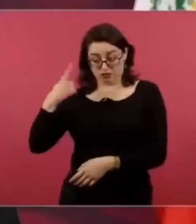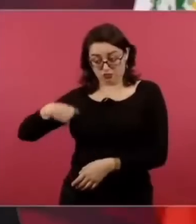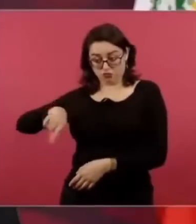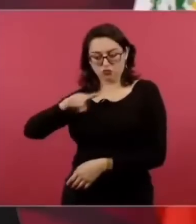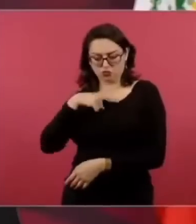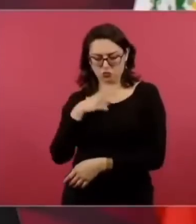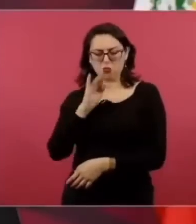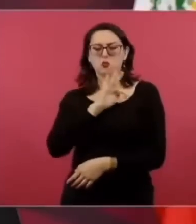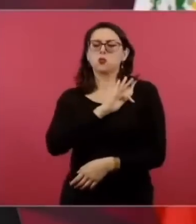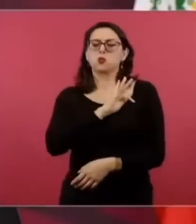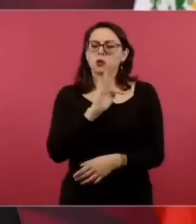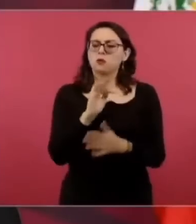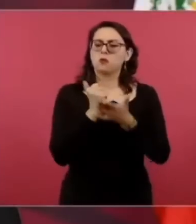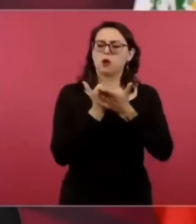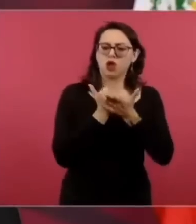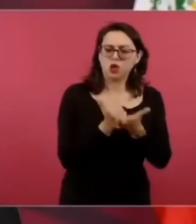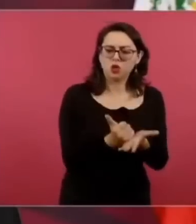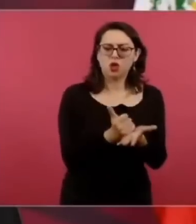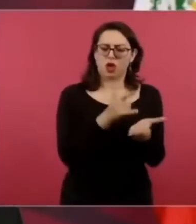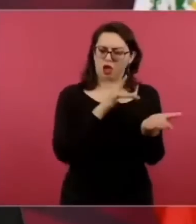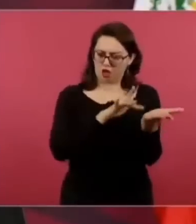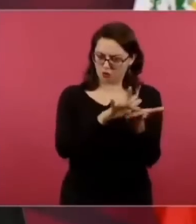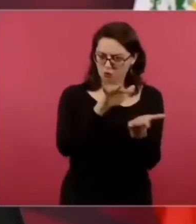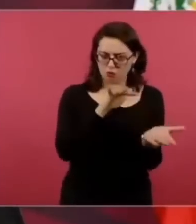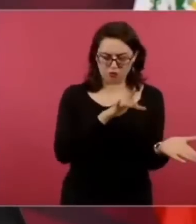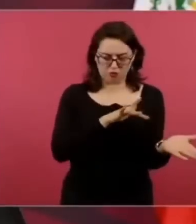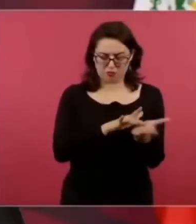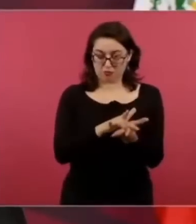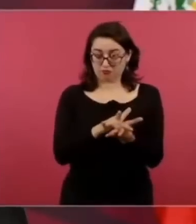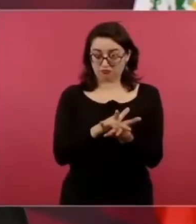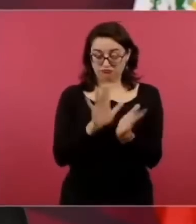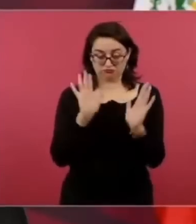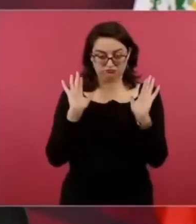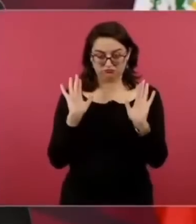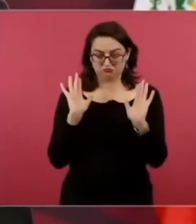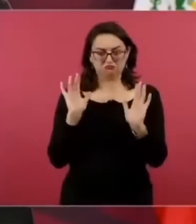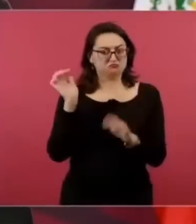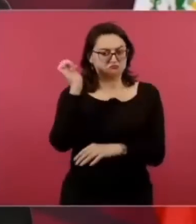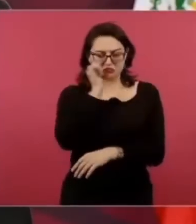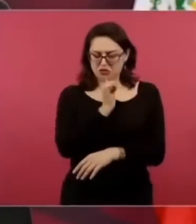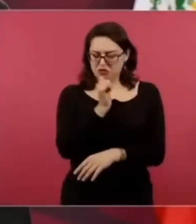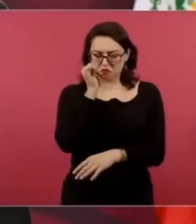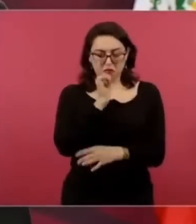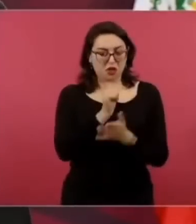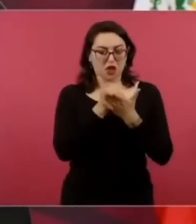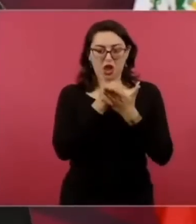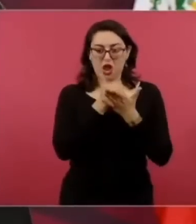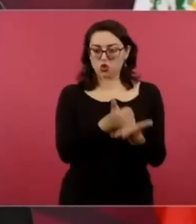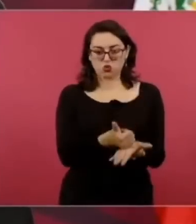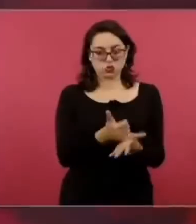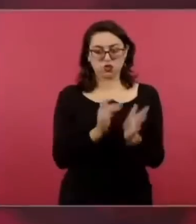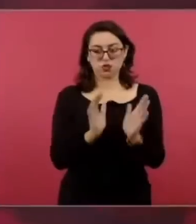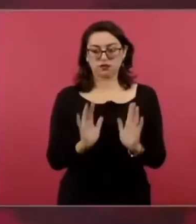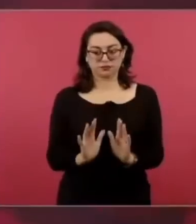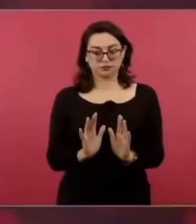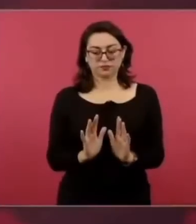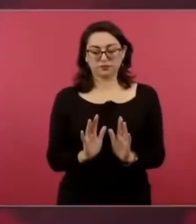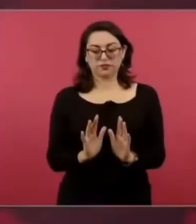Siempre. Y no es un asunto